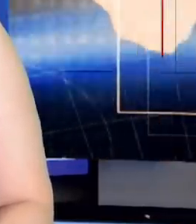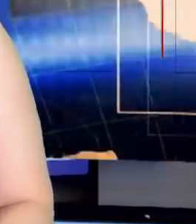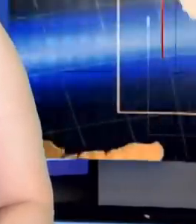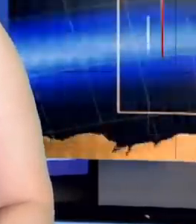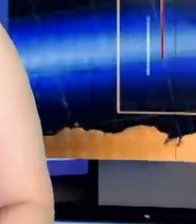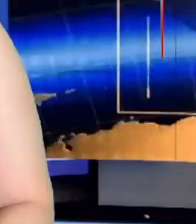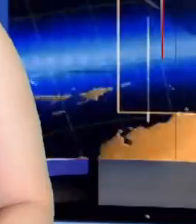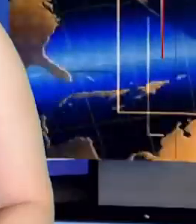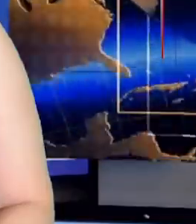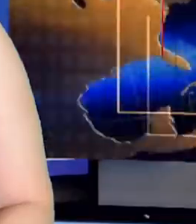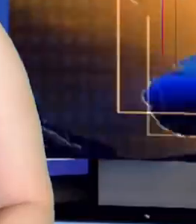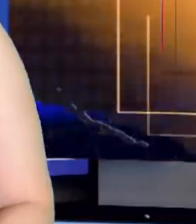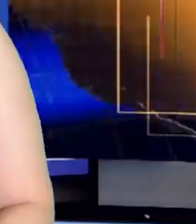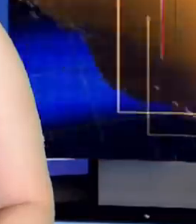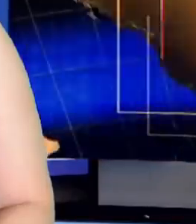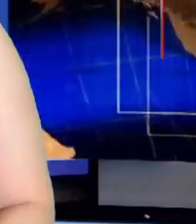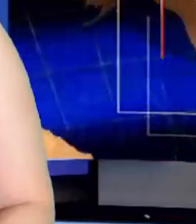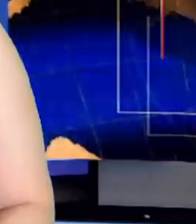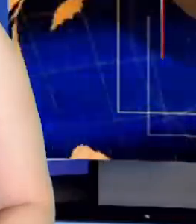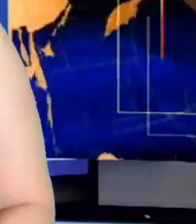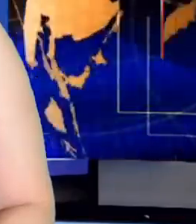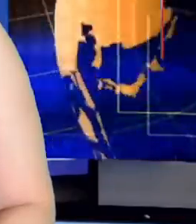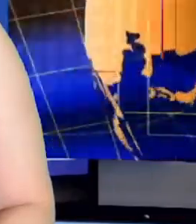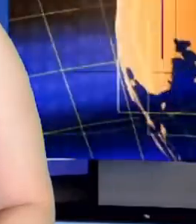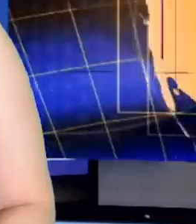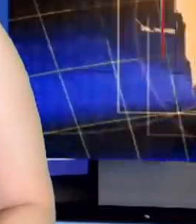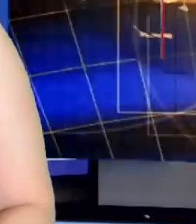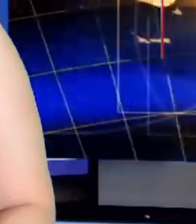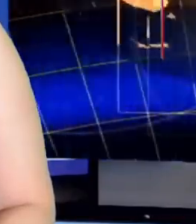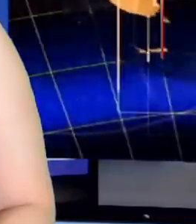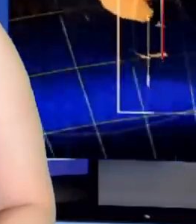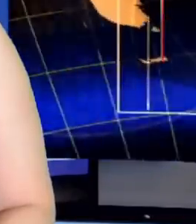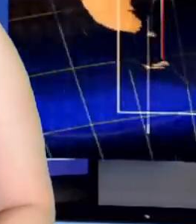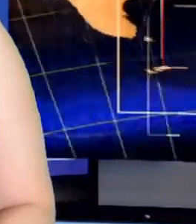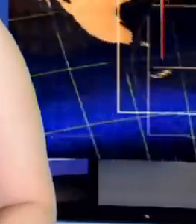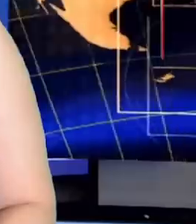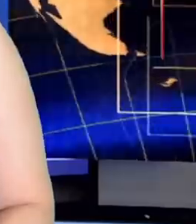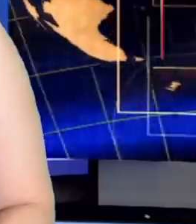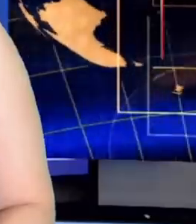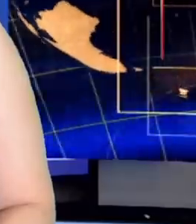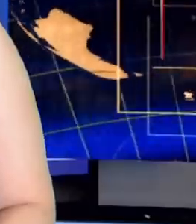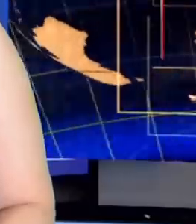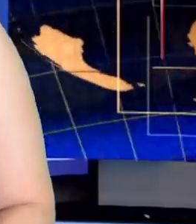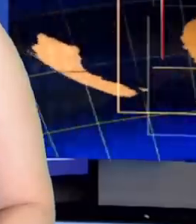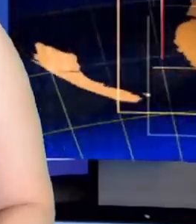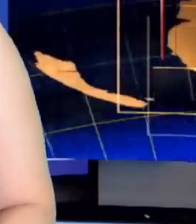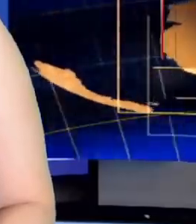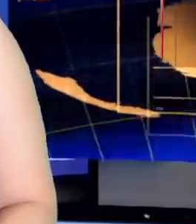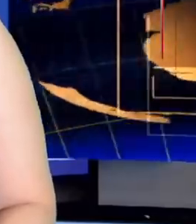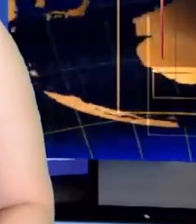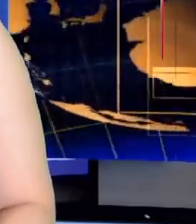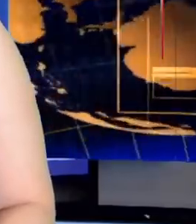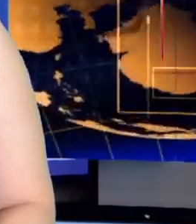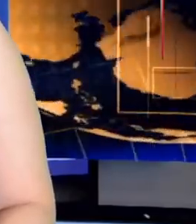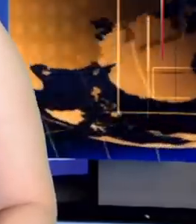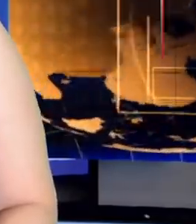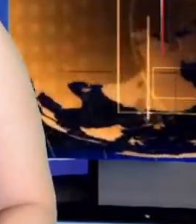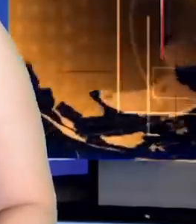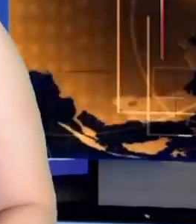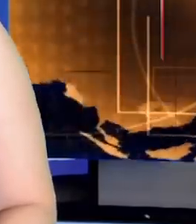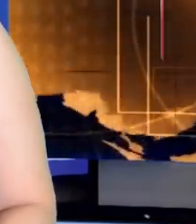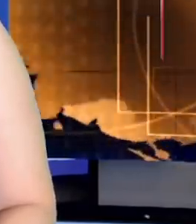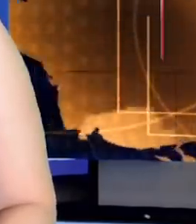esta valiente youtuber, que le hizo Meme Yamel al presidente